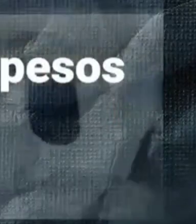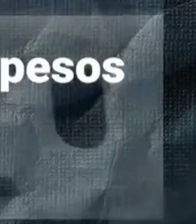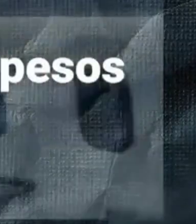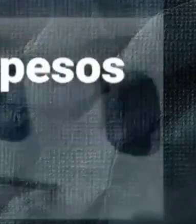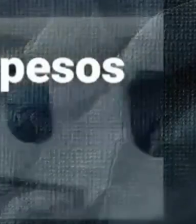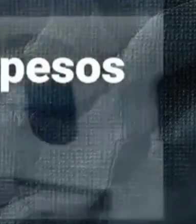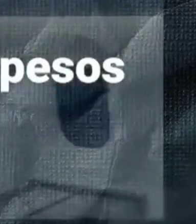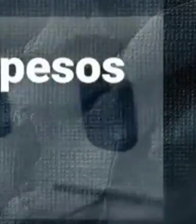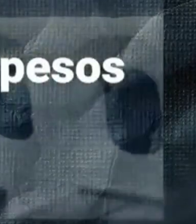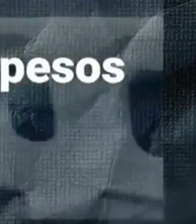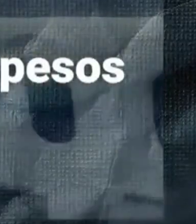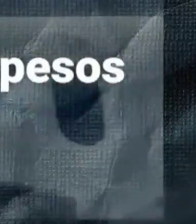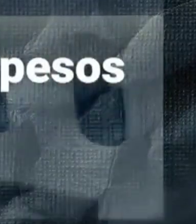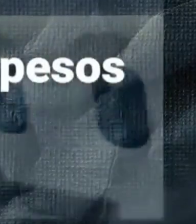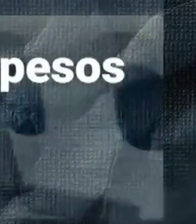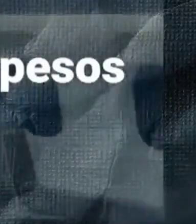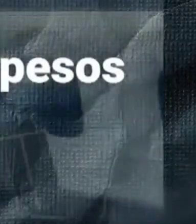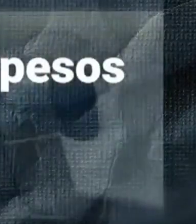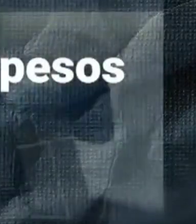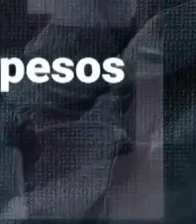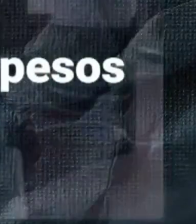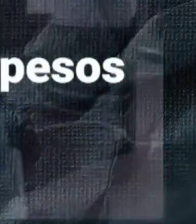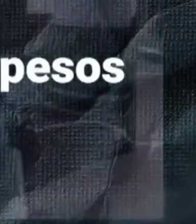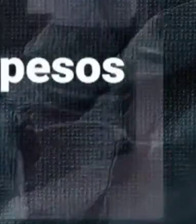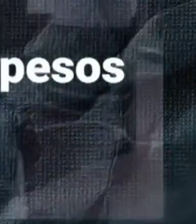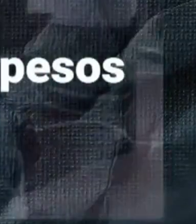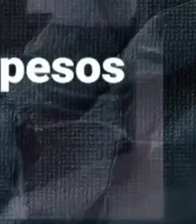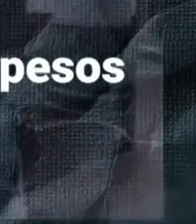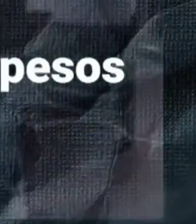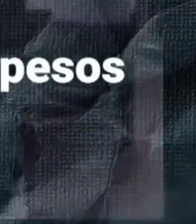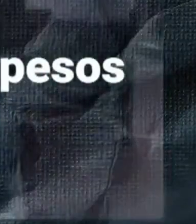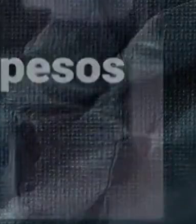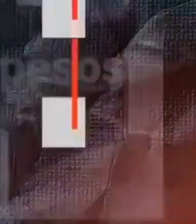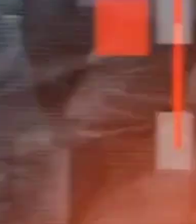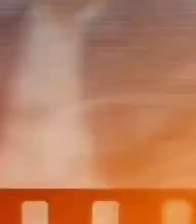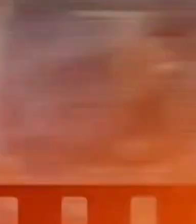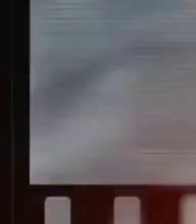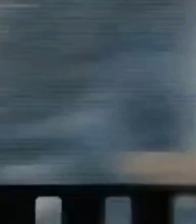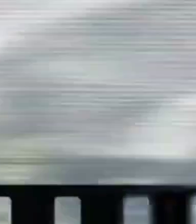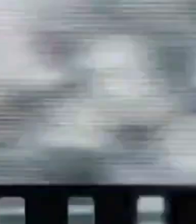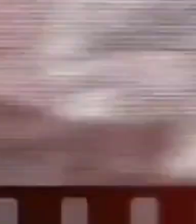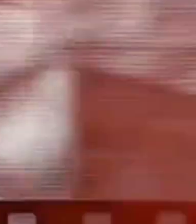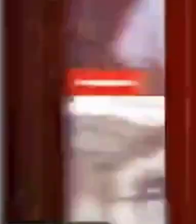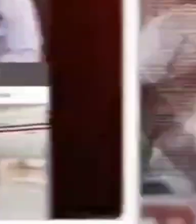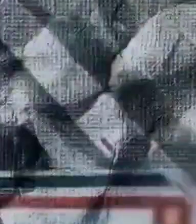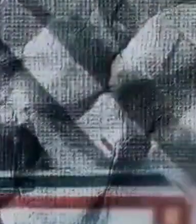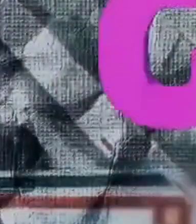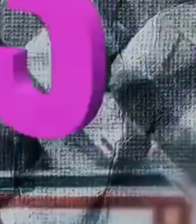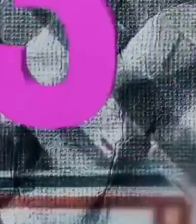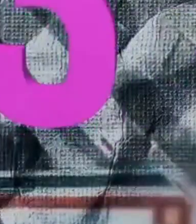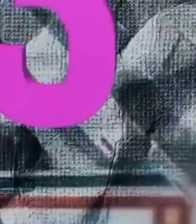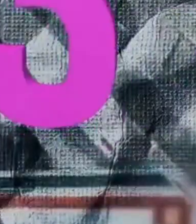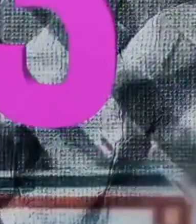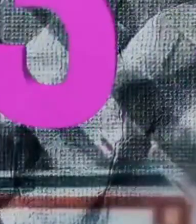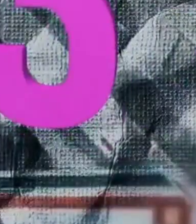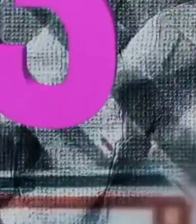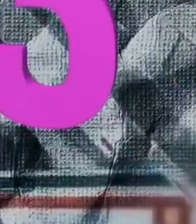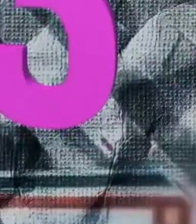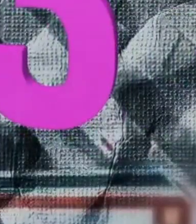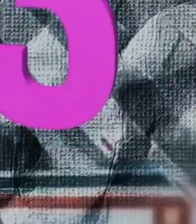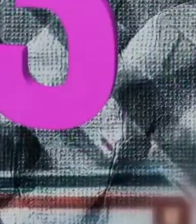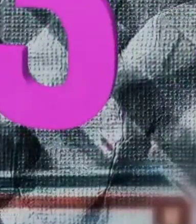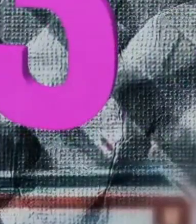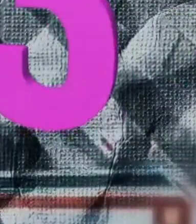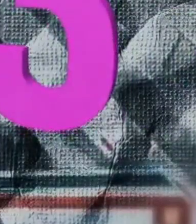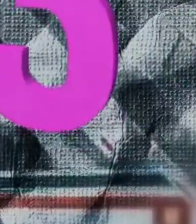intereses acumulados correspondientes al crédito por el cual se obtuvo el avión. 3. Falso que el avión